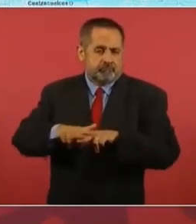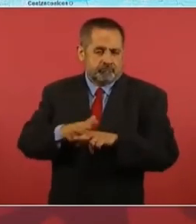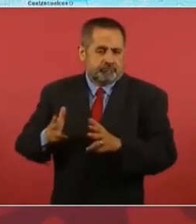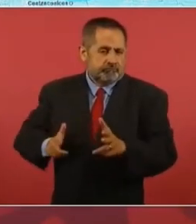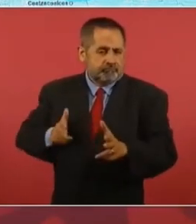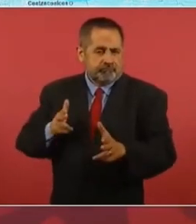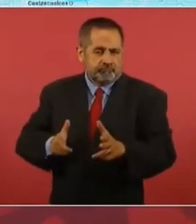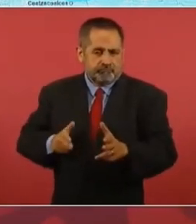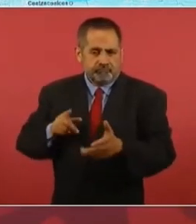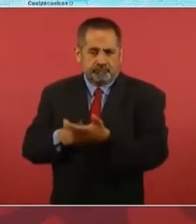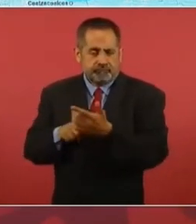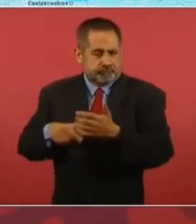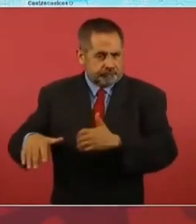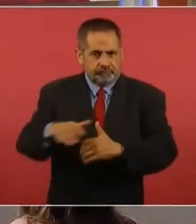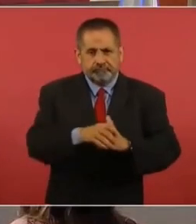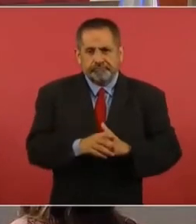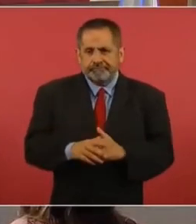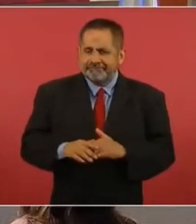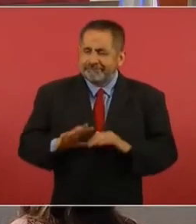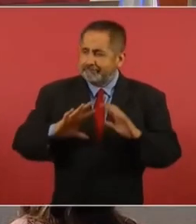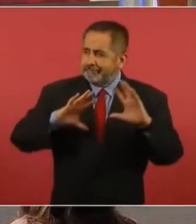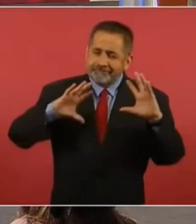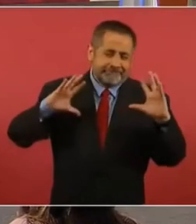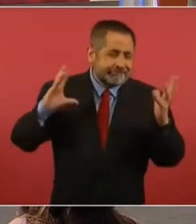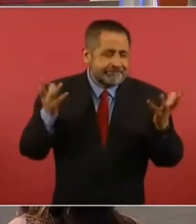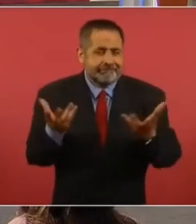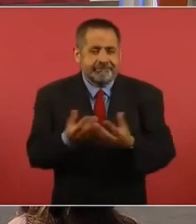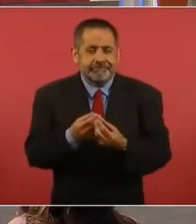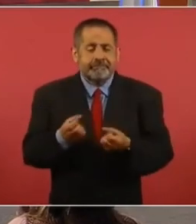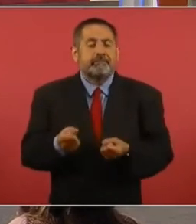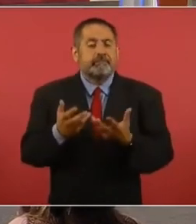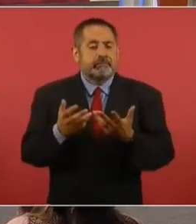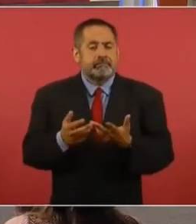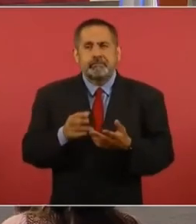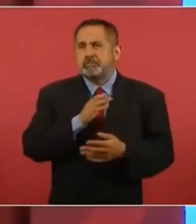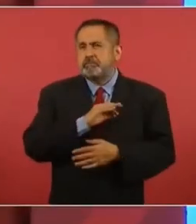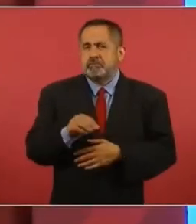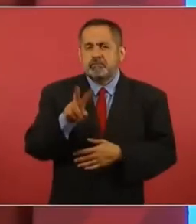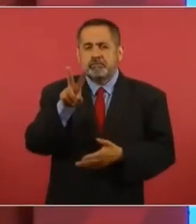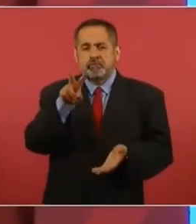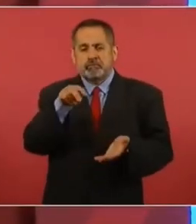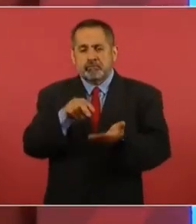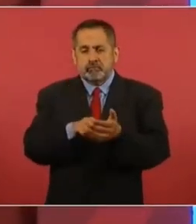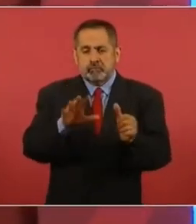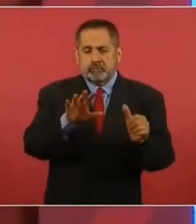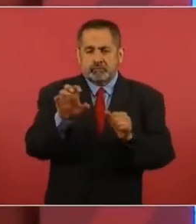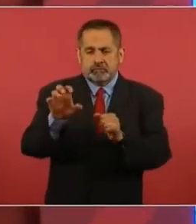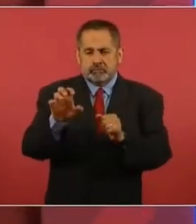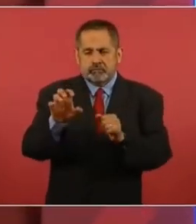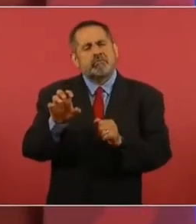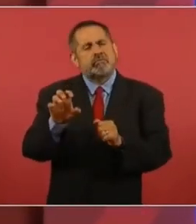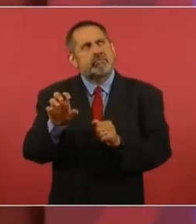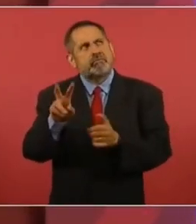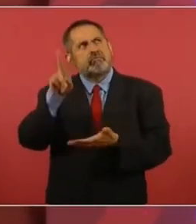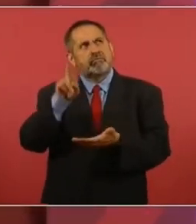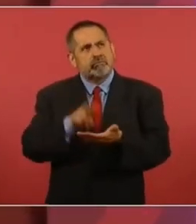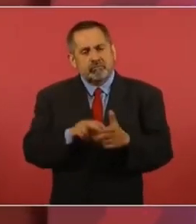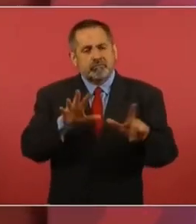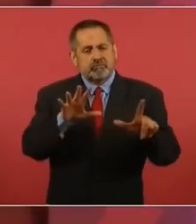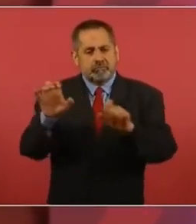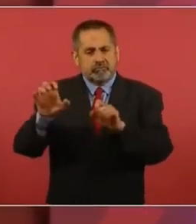Es en total como 2.600, 2.700